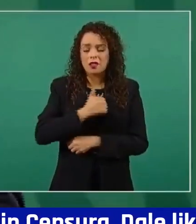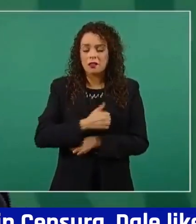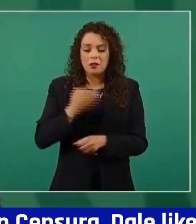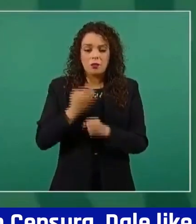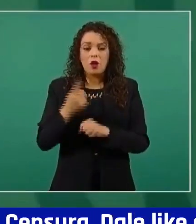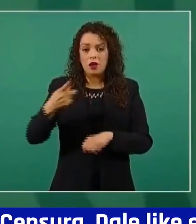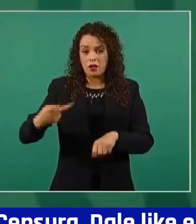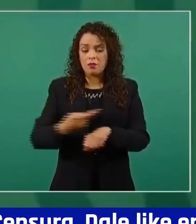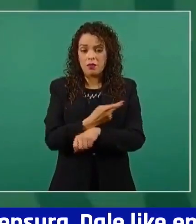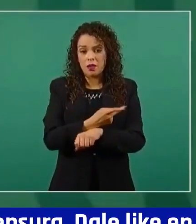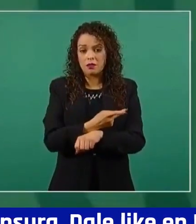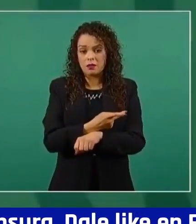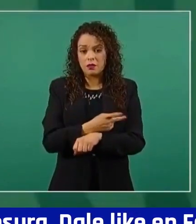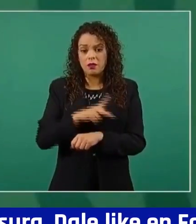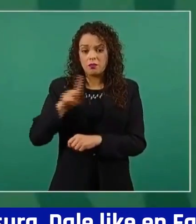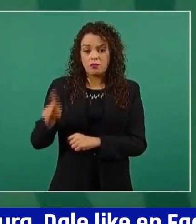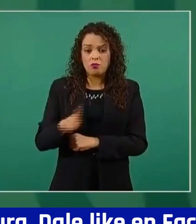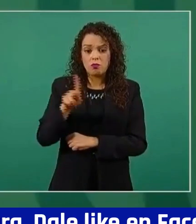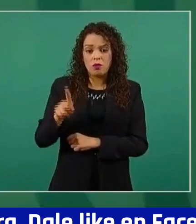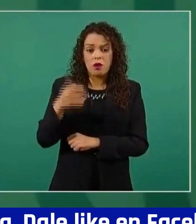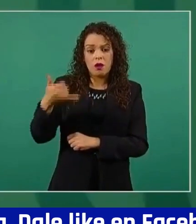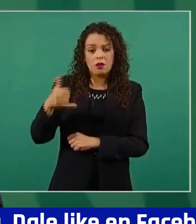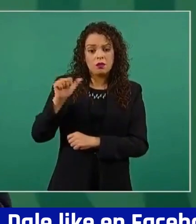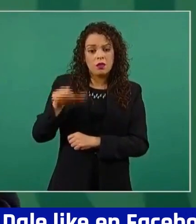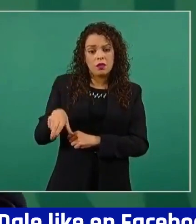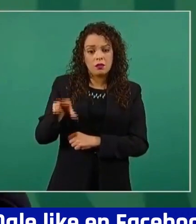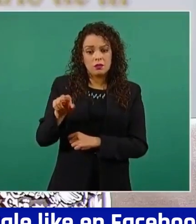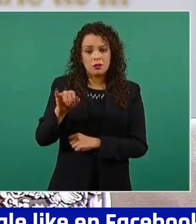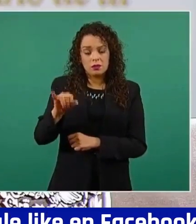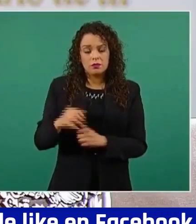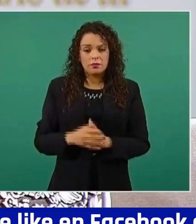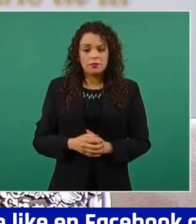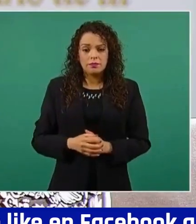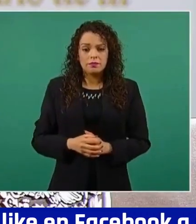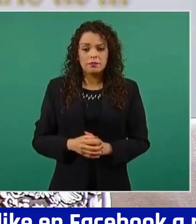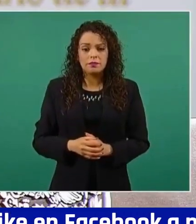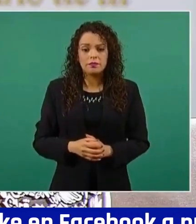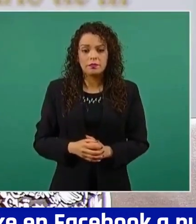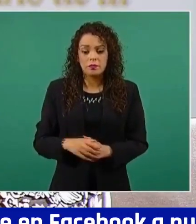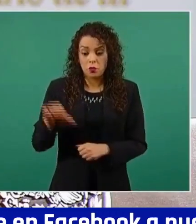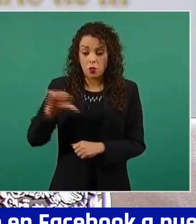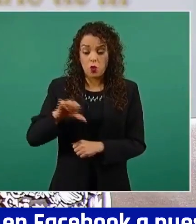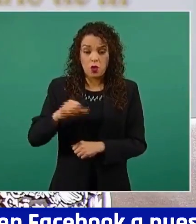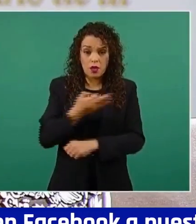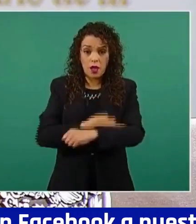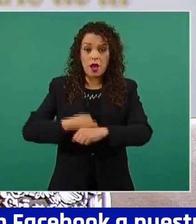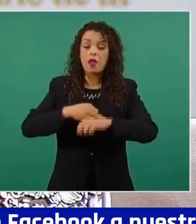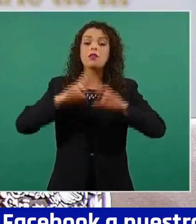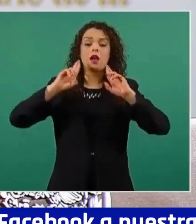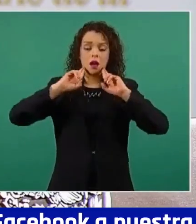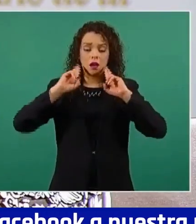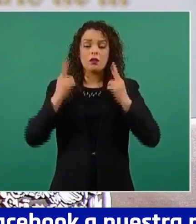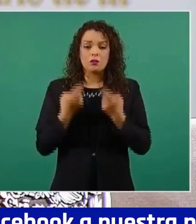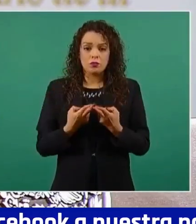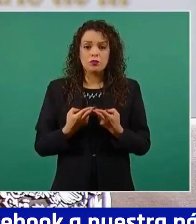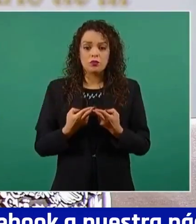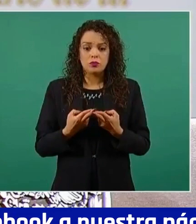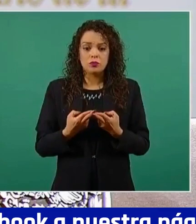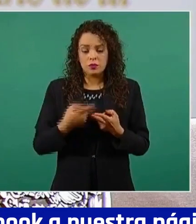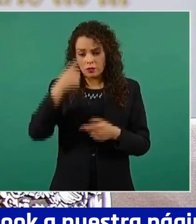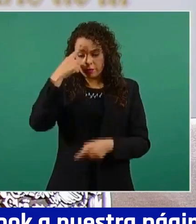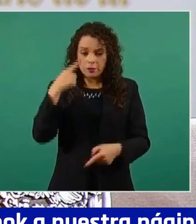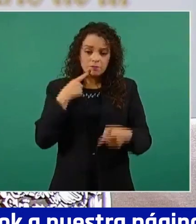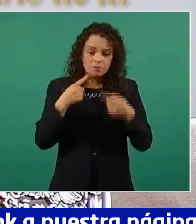en los pueblos yaquis. Hoy tenemos una reunión por la tarde para tratar